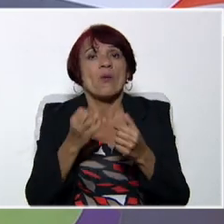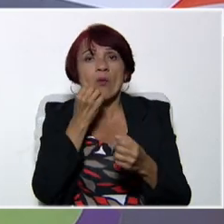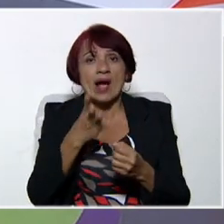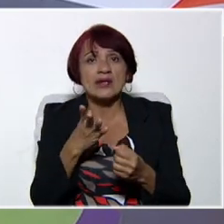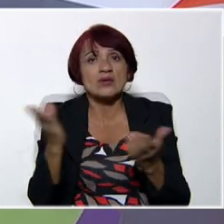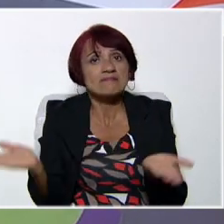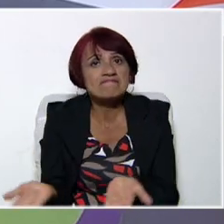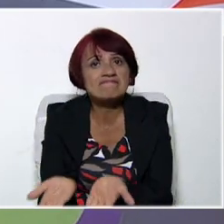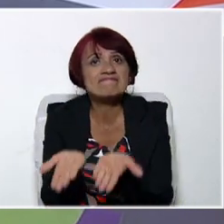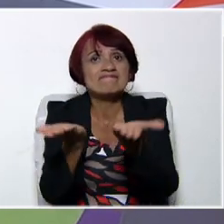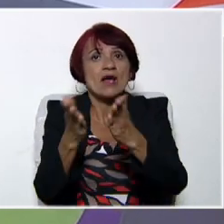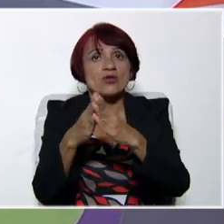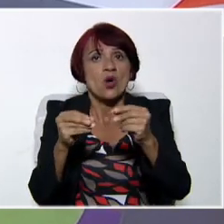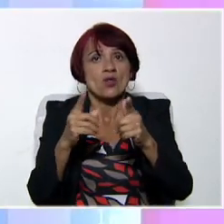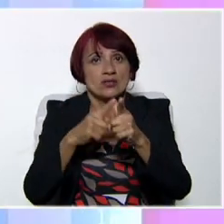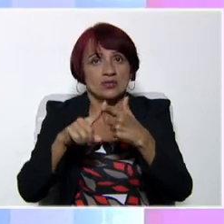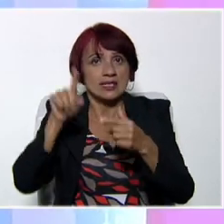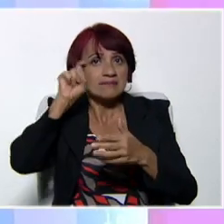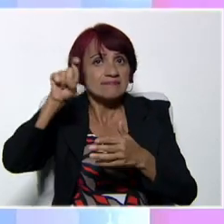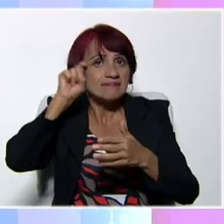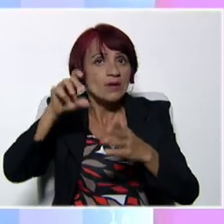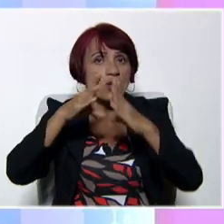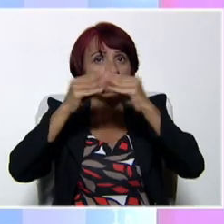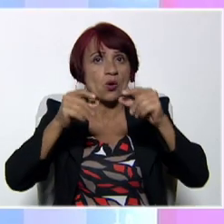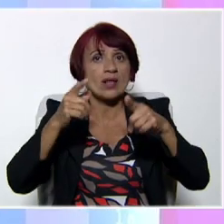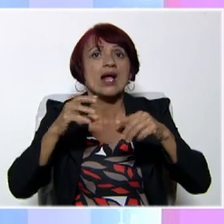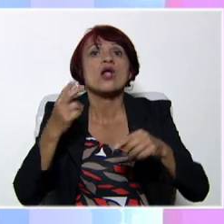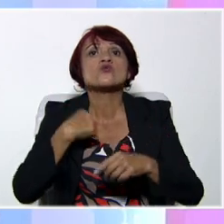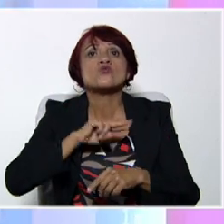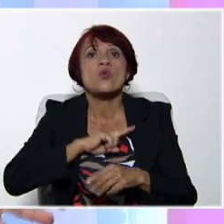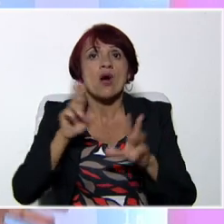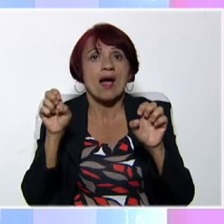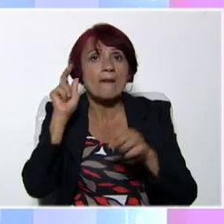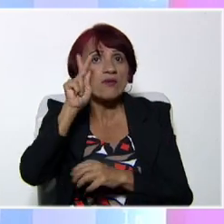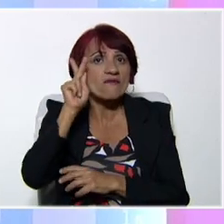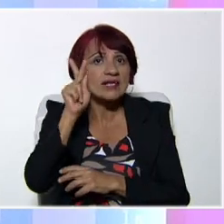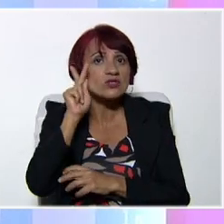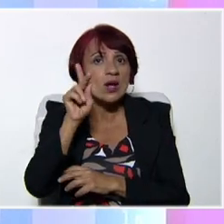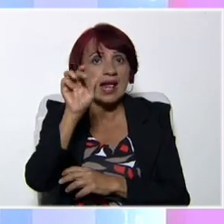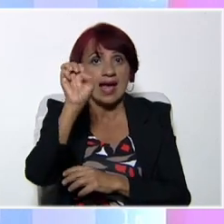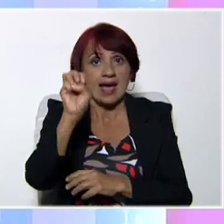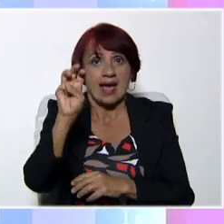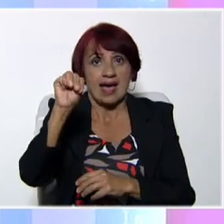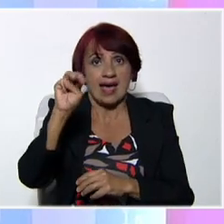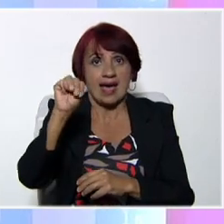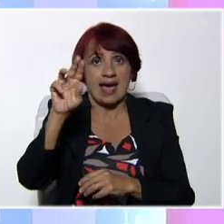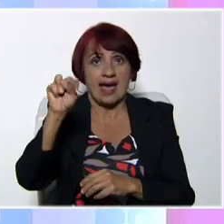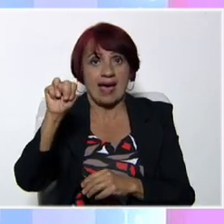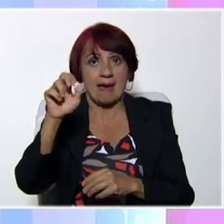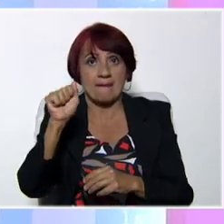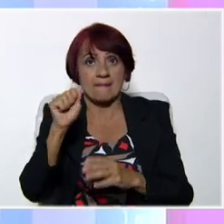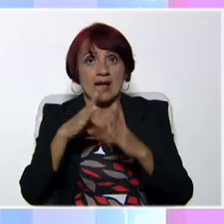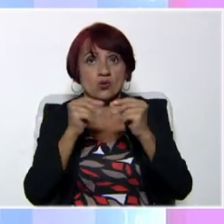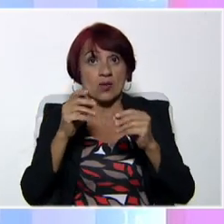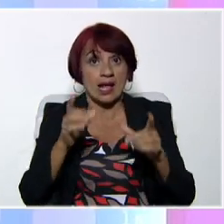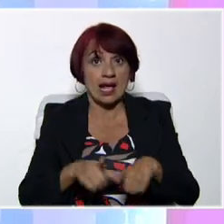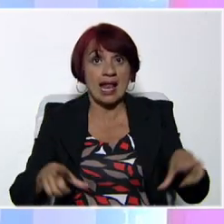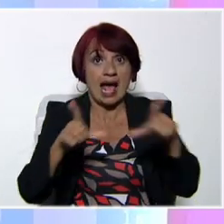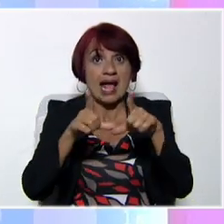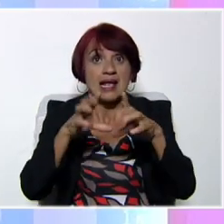entonces yo no le voy a quitar más tiempo, profesora Enma, y los dejo a todos ustedes con nuestra querida profesora Enma Borromé para que empecemos en el área